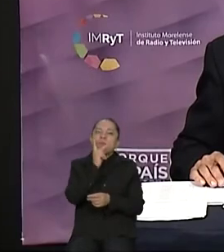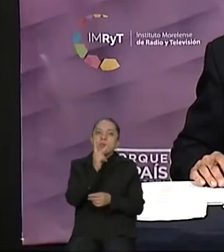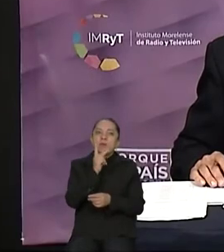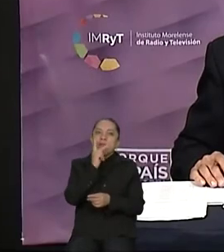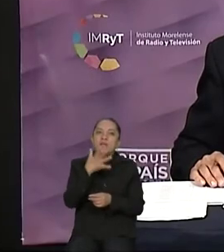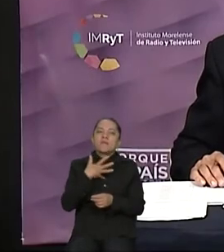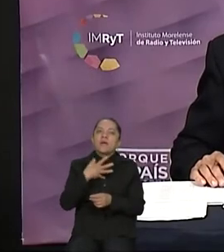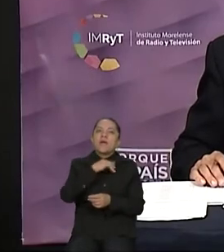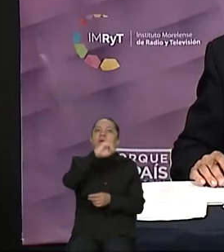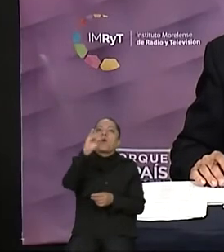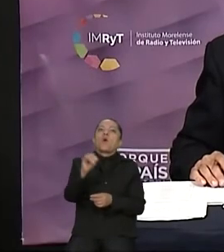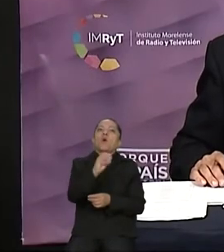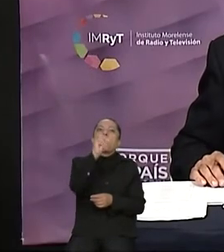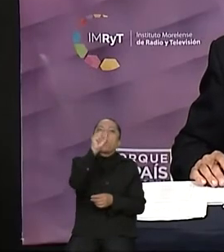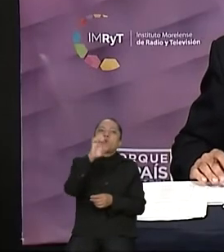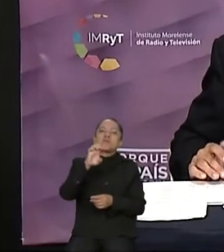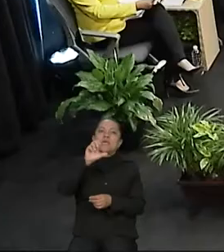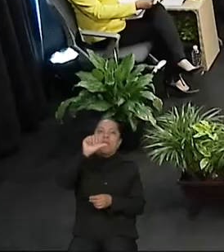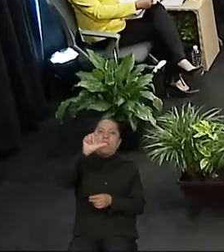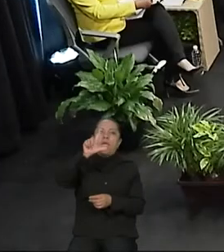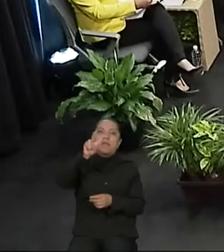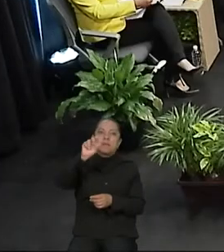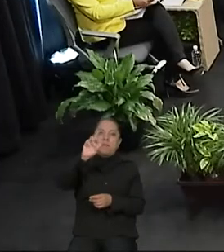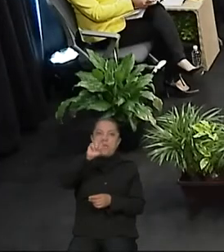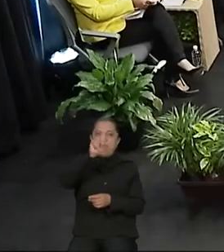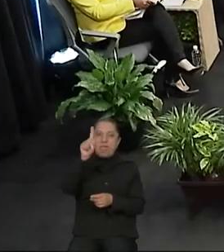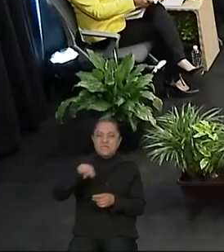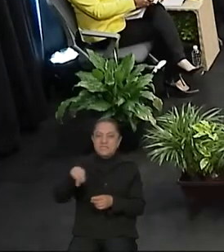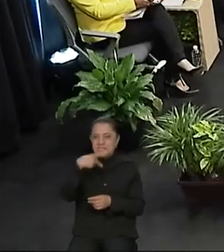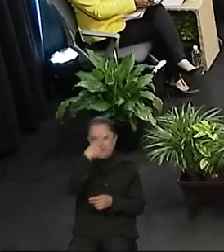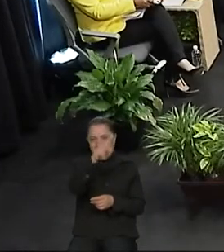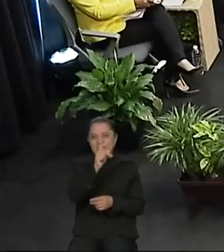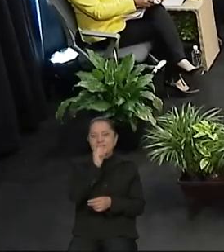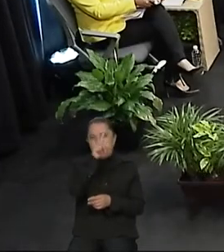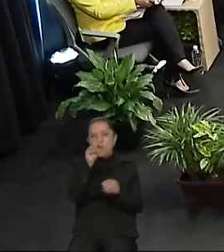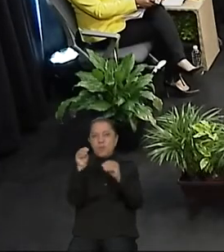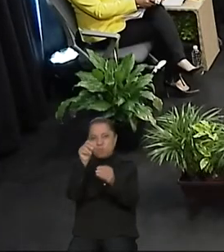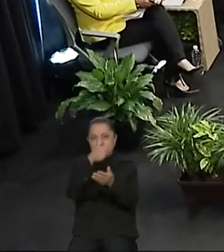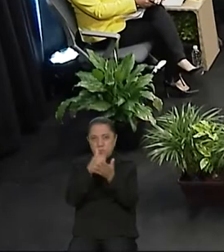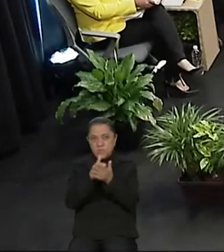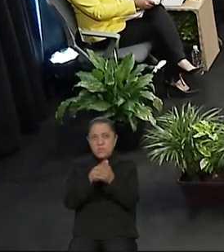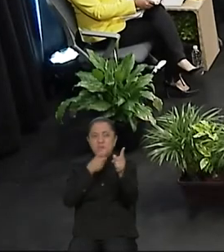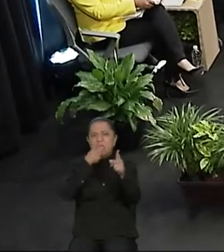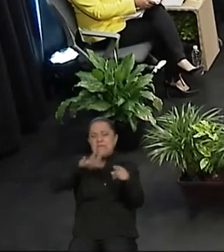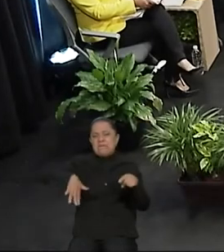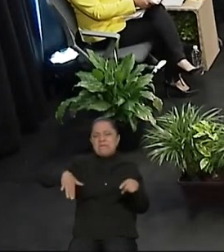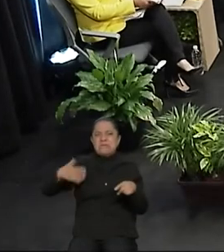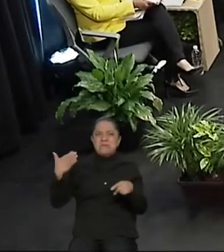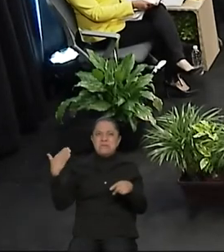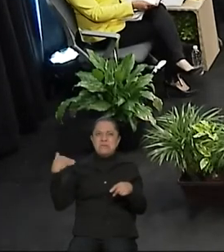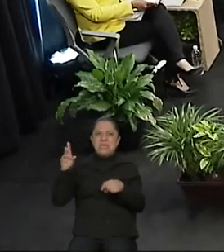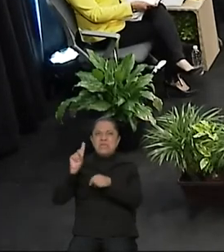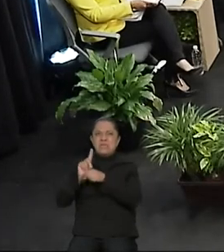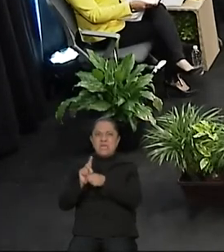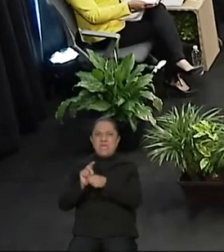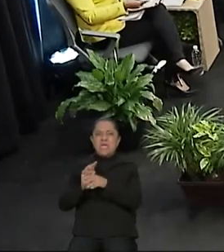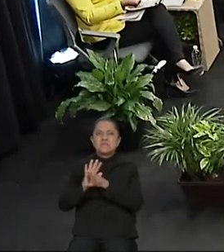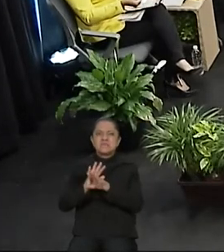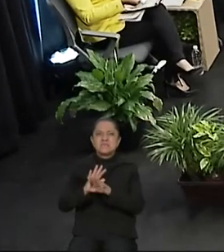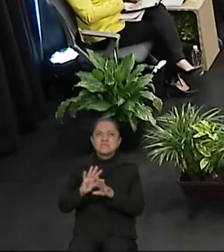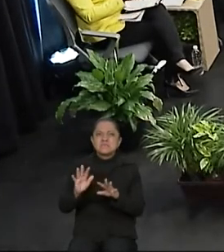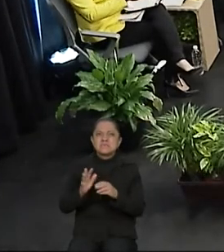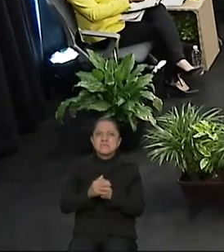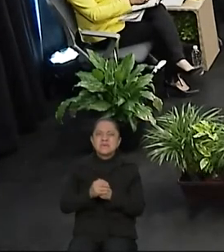Álvarez y Casa Longoria, también de Movimiento Ciudadano. Hace unos días vimos cómo nos pusieron a nacer esa lacería de los niños.